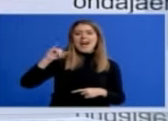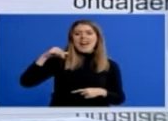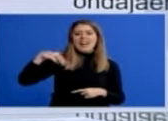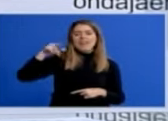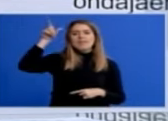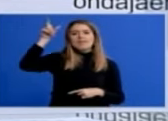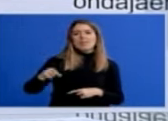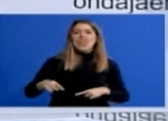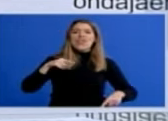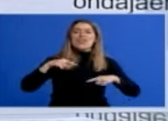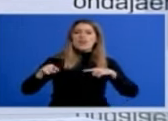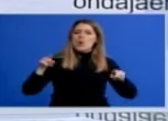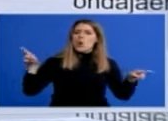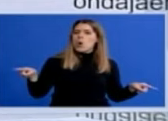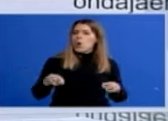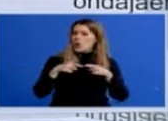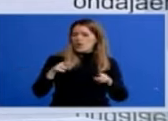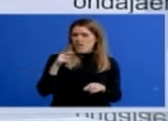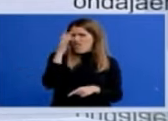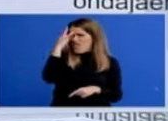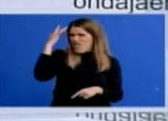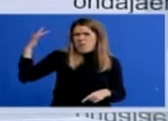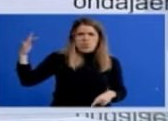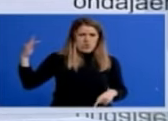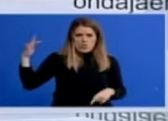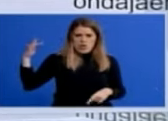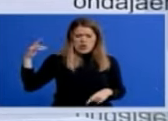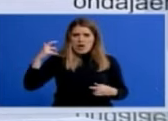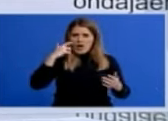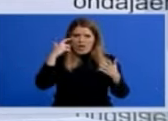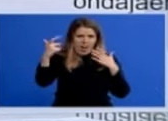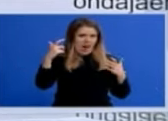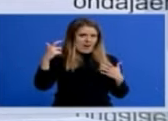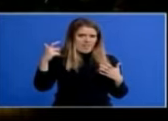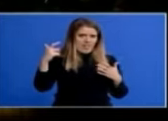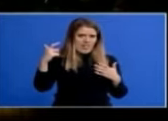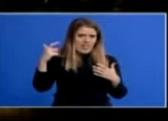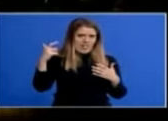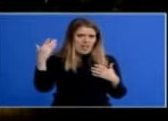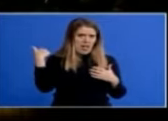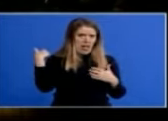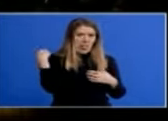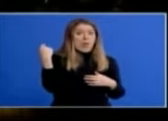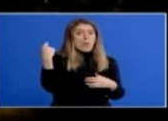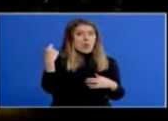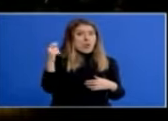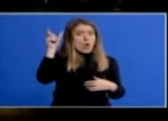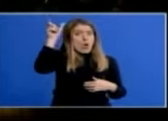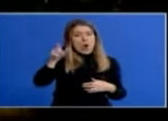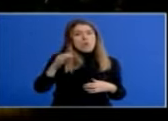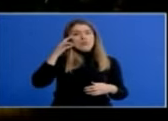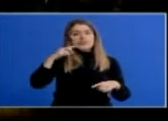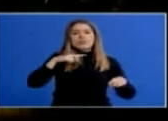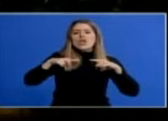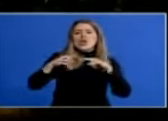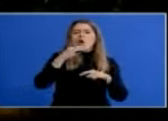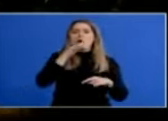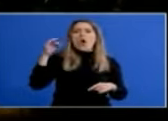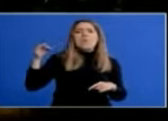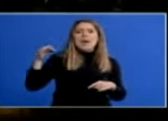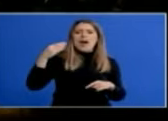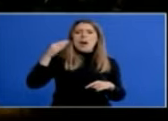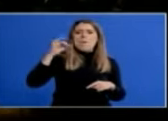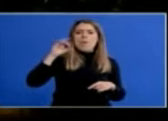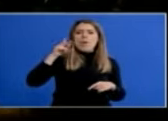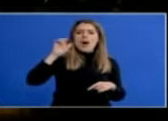una de las directoras de orquestas más brillantes con mayor proyección artística de toda su generación. Recientemente, de hecho, ha dirigido la ópera La